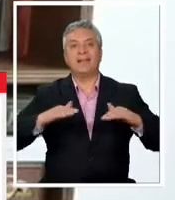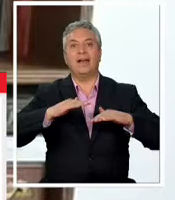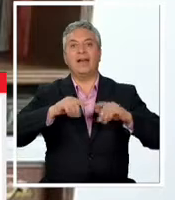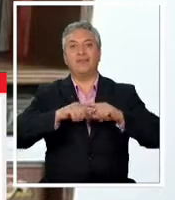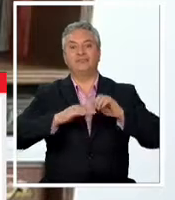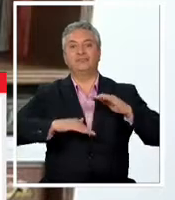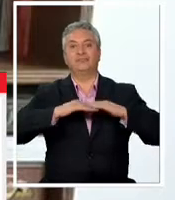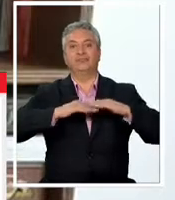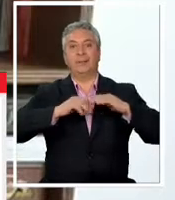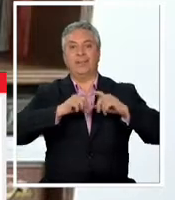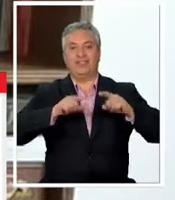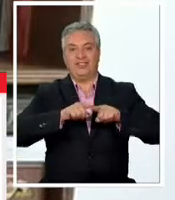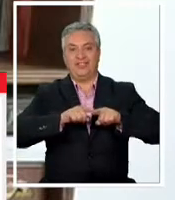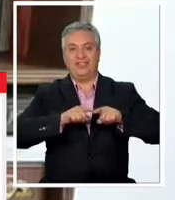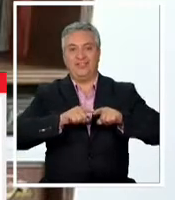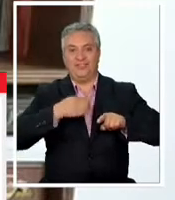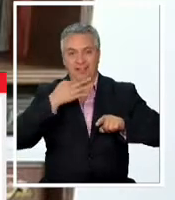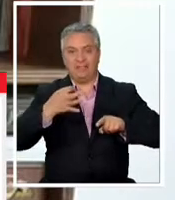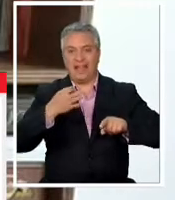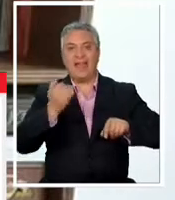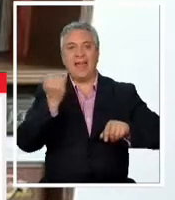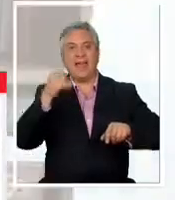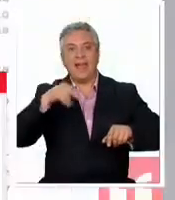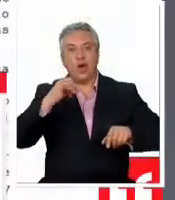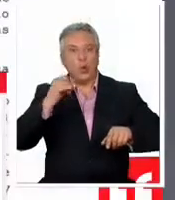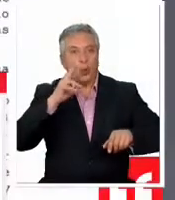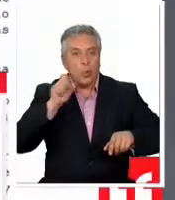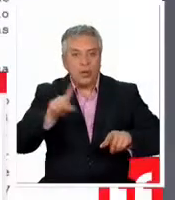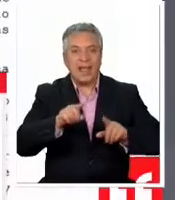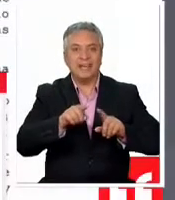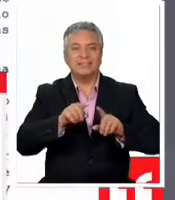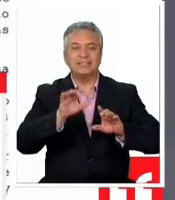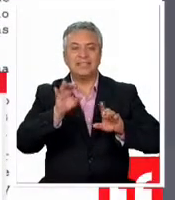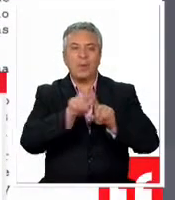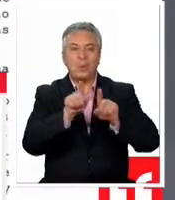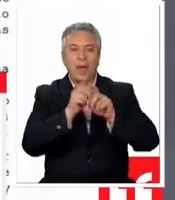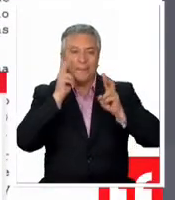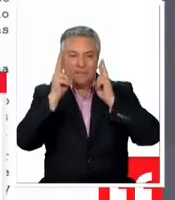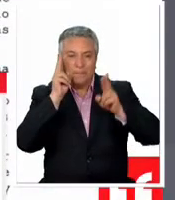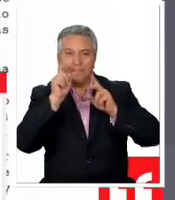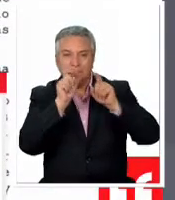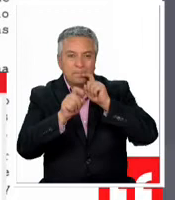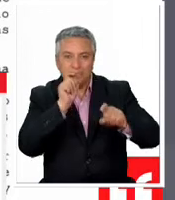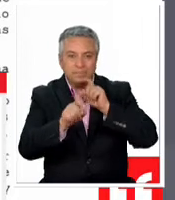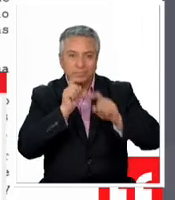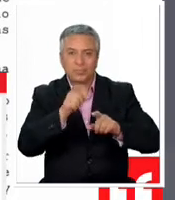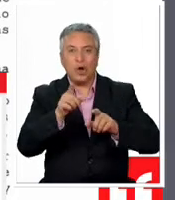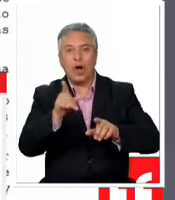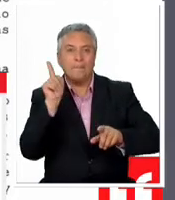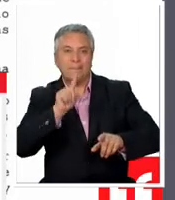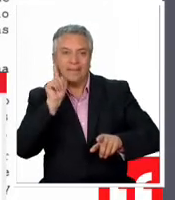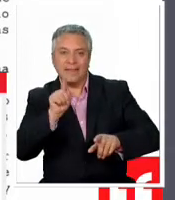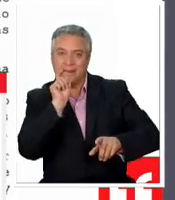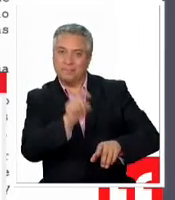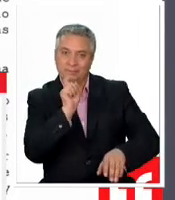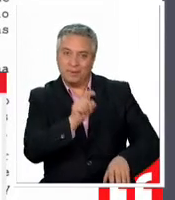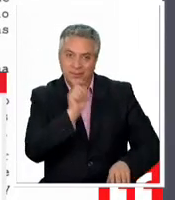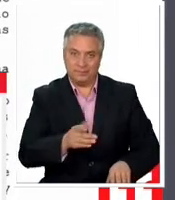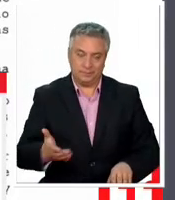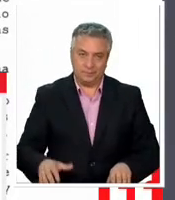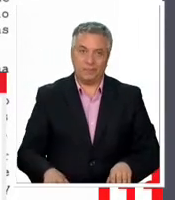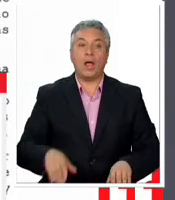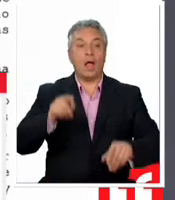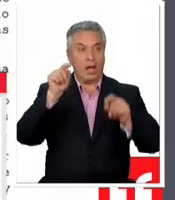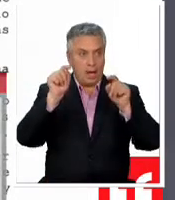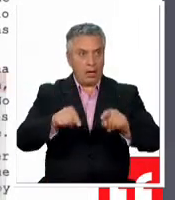otras acciones como por ejemplo injurias o calumnias. Quiero tener la posibilidad de poder defenderme ante el Ministerio Público y los tribunales de la forma